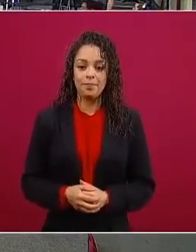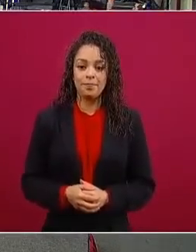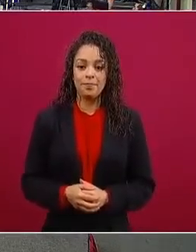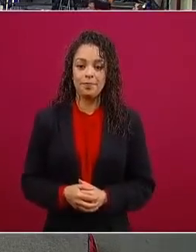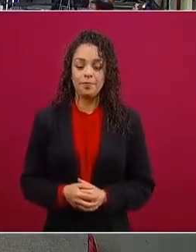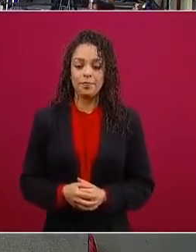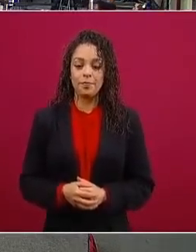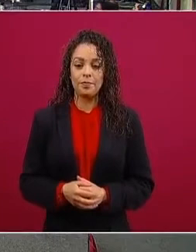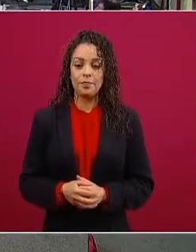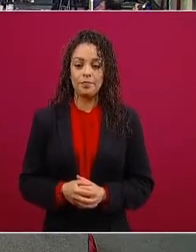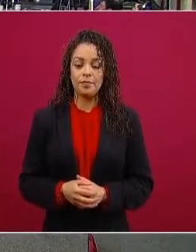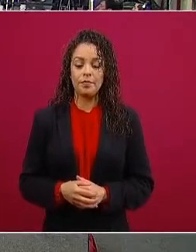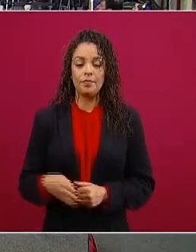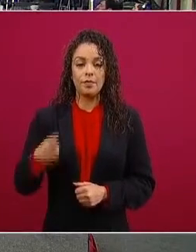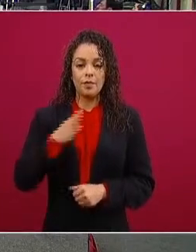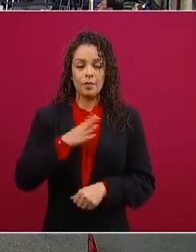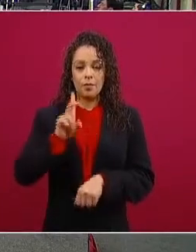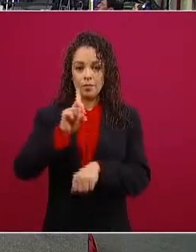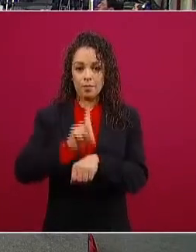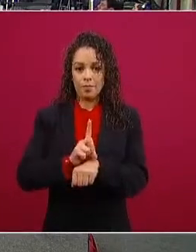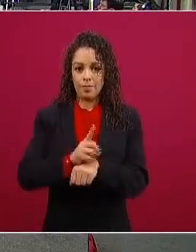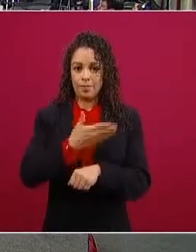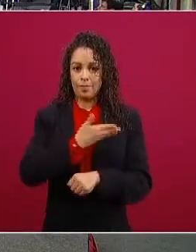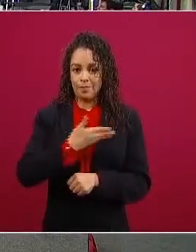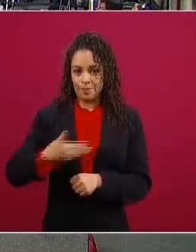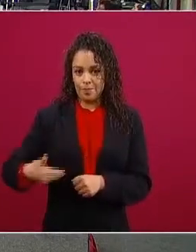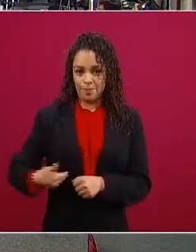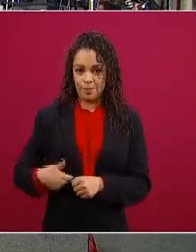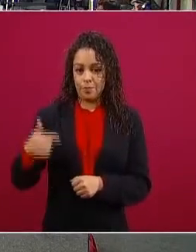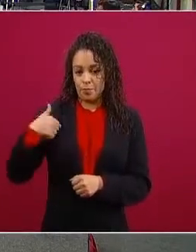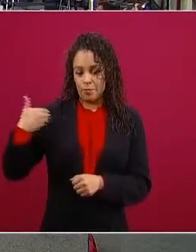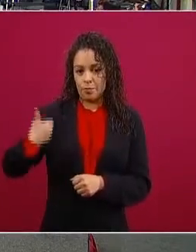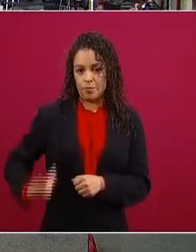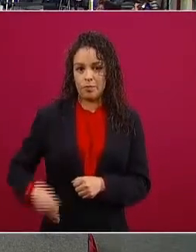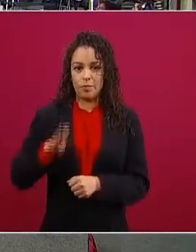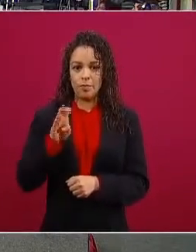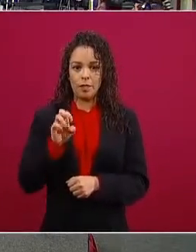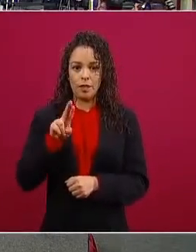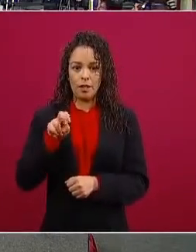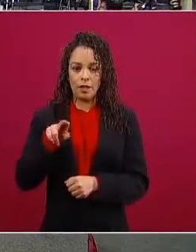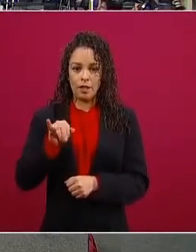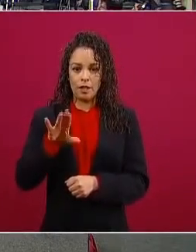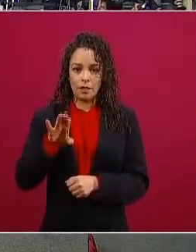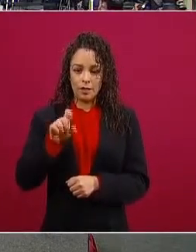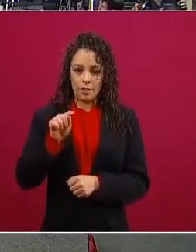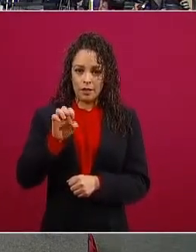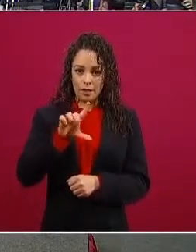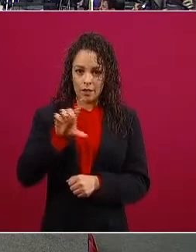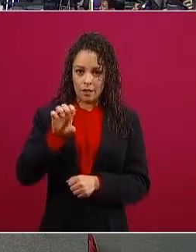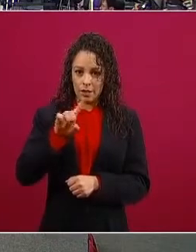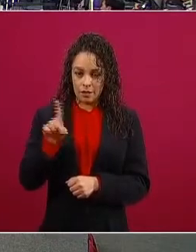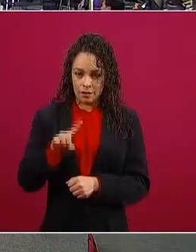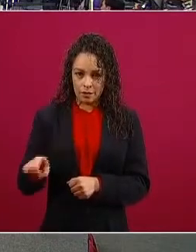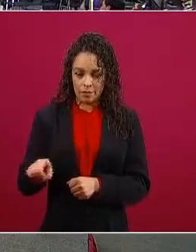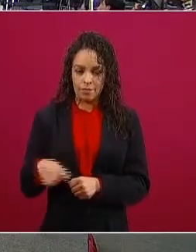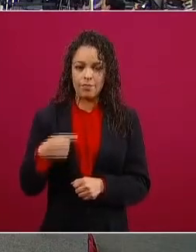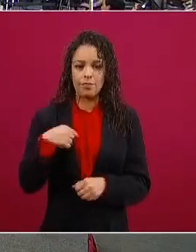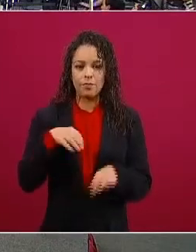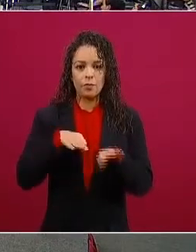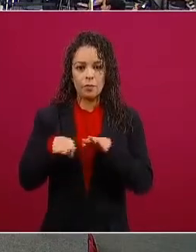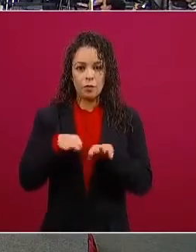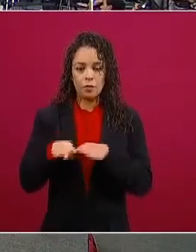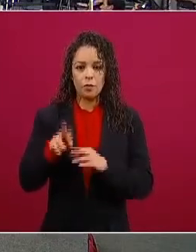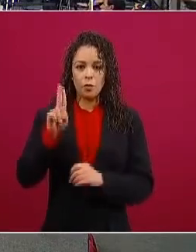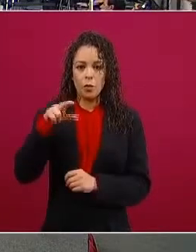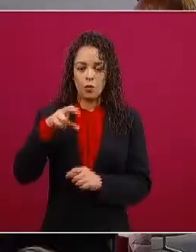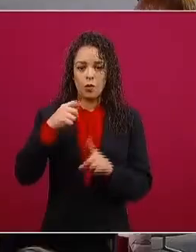buenos días señor presidente Berenice Tellez del diario nacional uno más uno pues mi pregunta va con